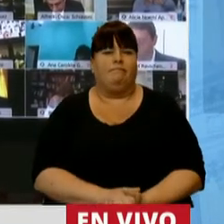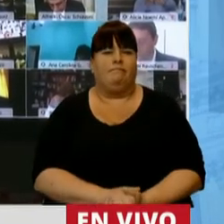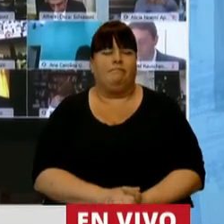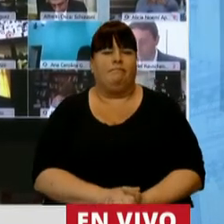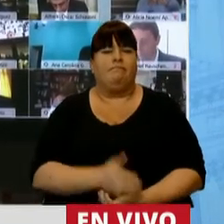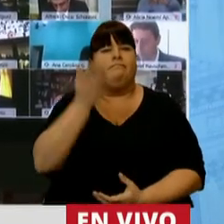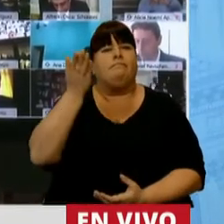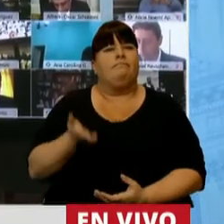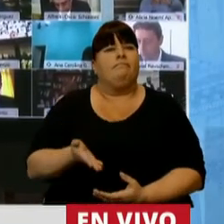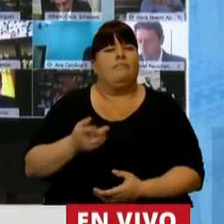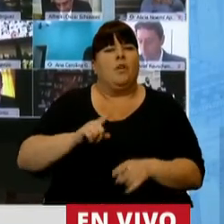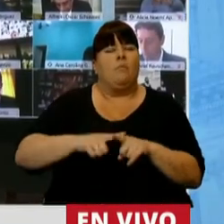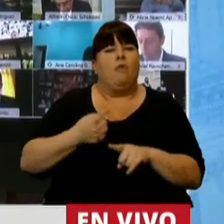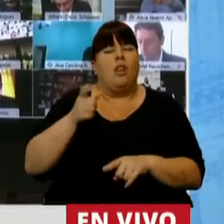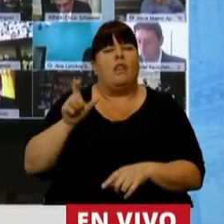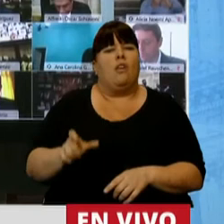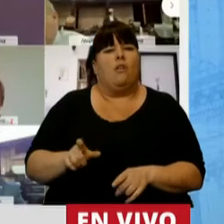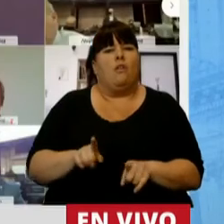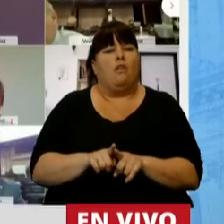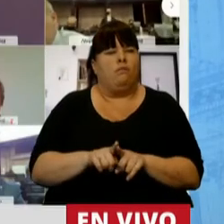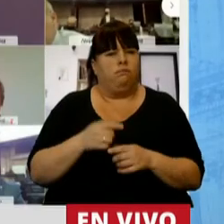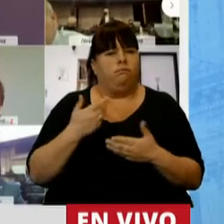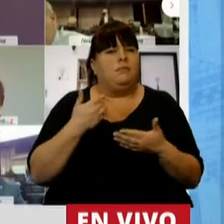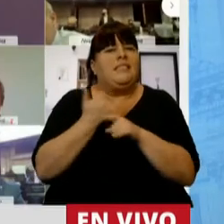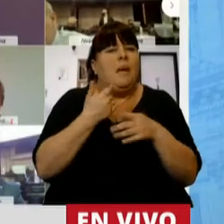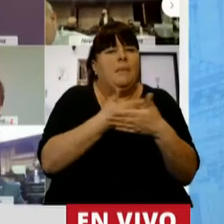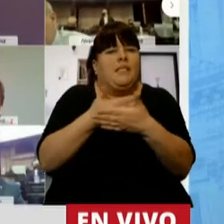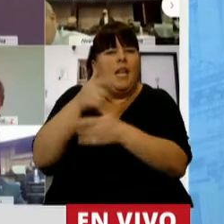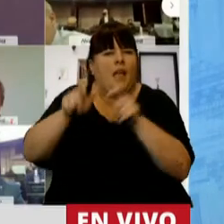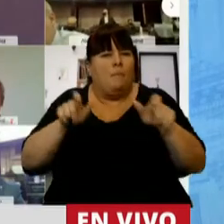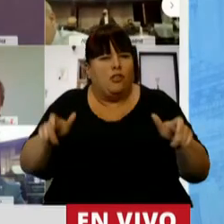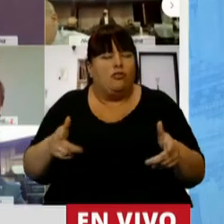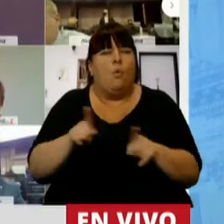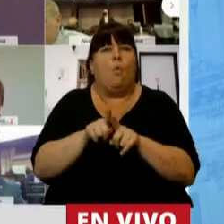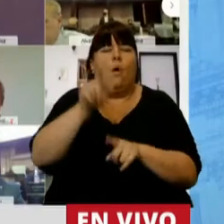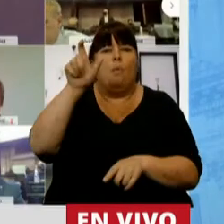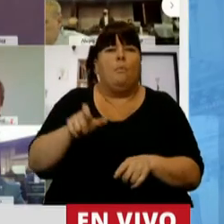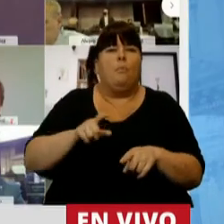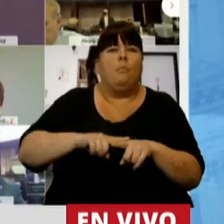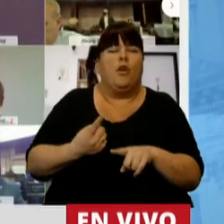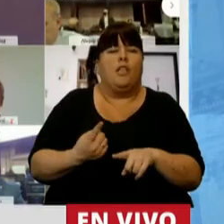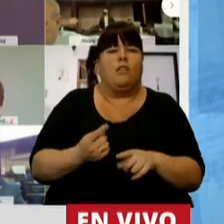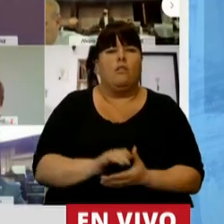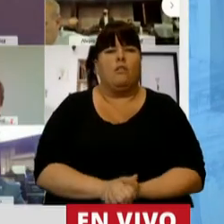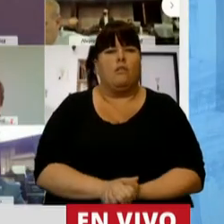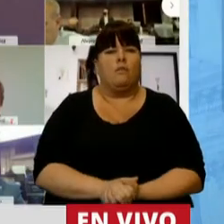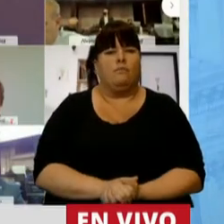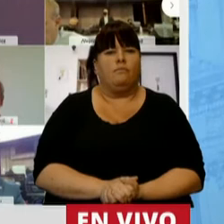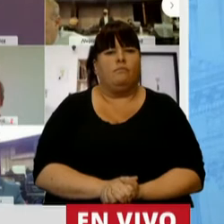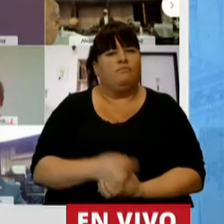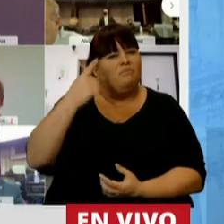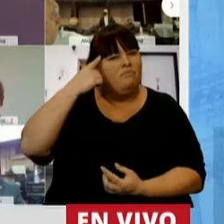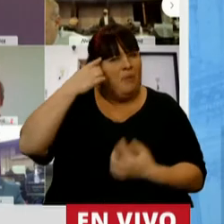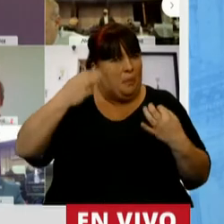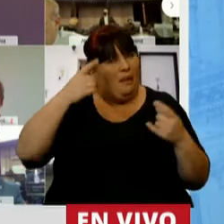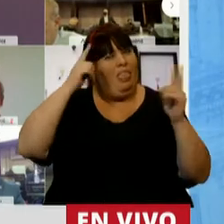Un dirigente político cercano, un dirigente político con sentido